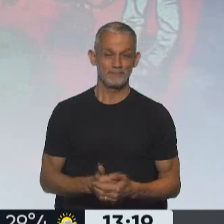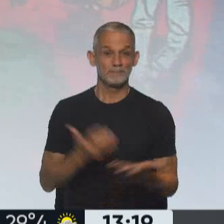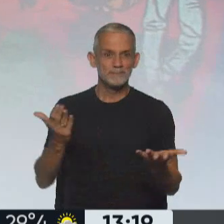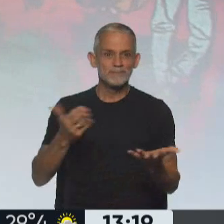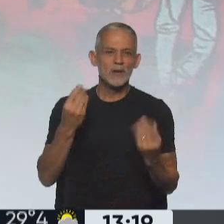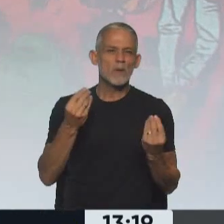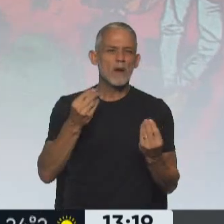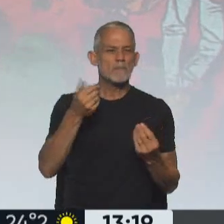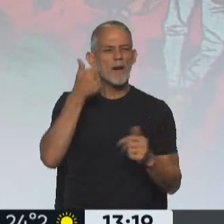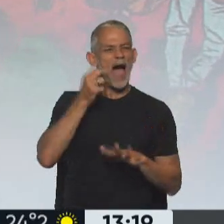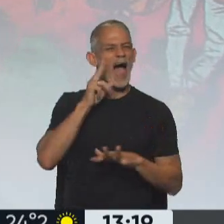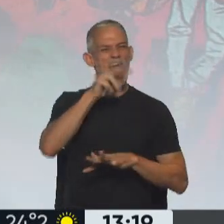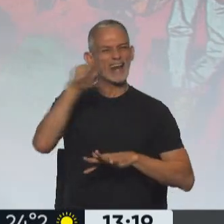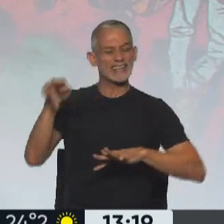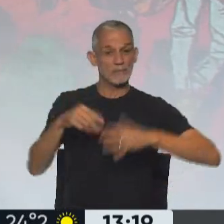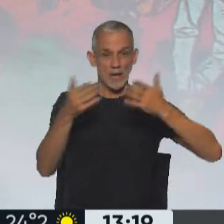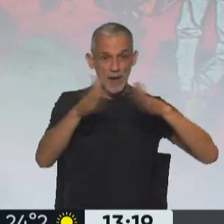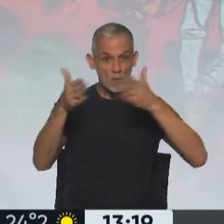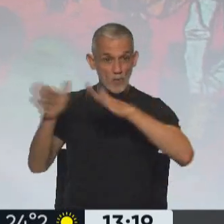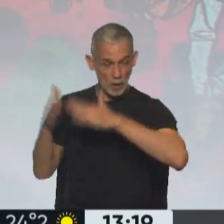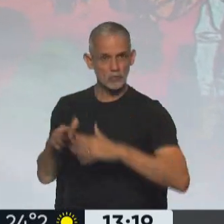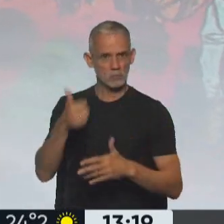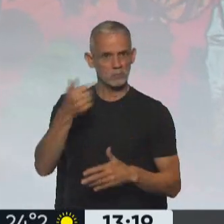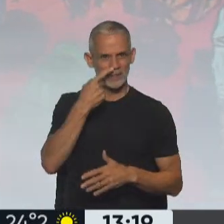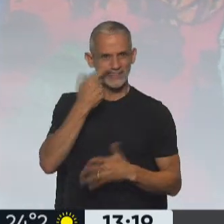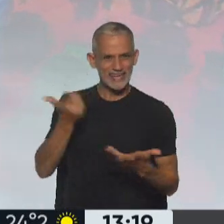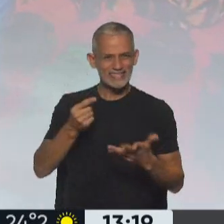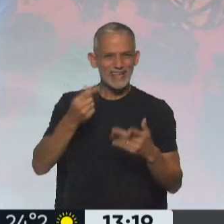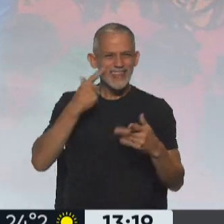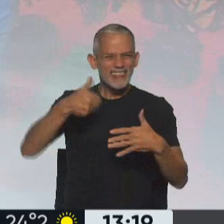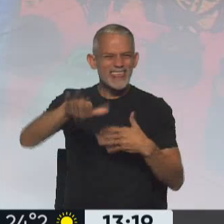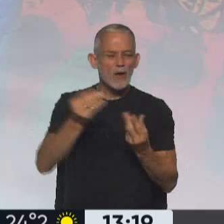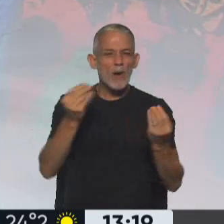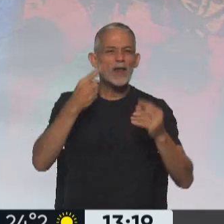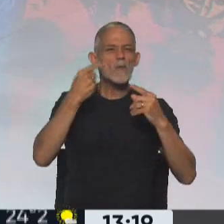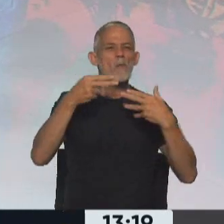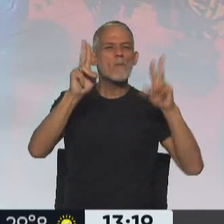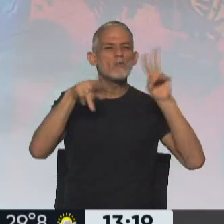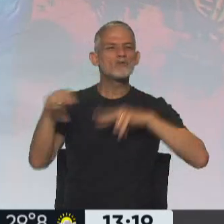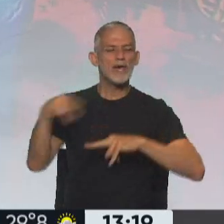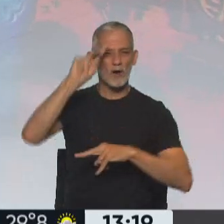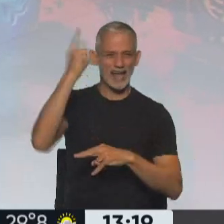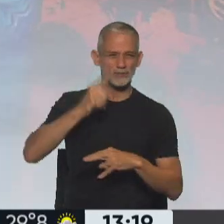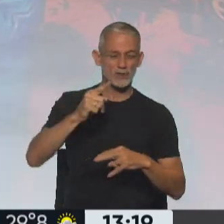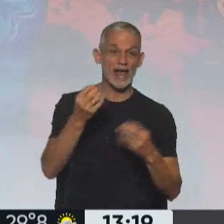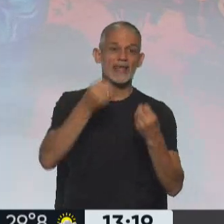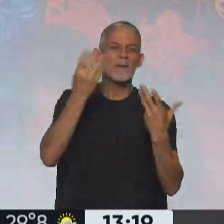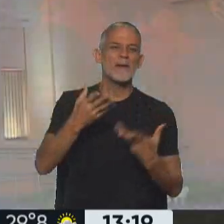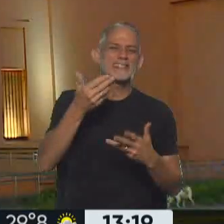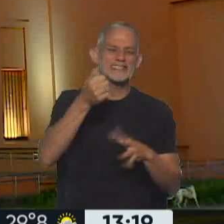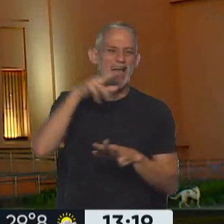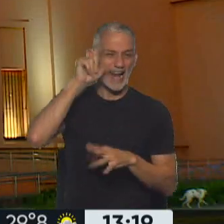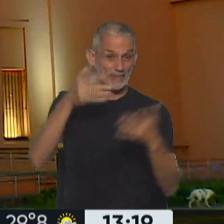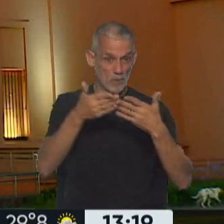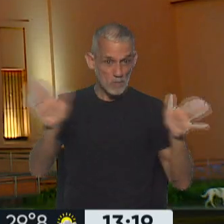Tenemos un poco de arte y estas inauguraciones muy interesantes que tiene en estos días el Museo Nacional de Bellas Artes, que abrió las puertas ya en las